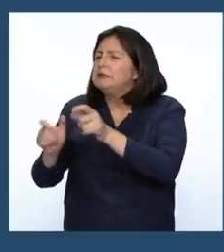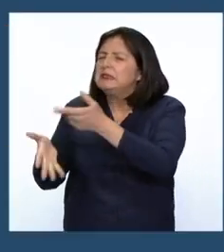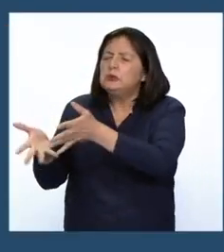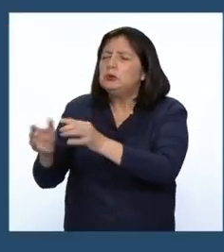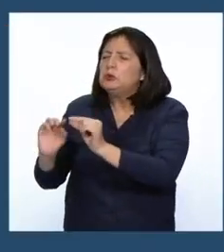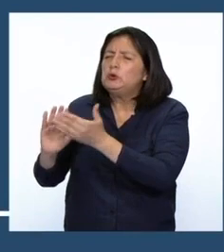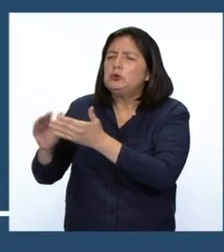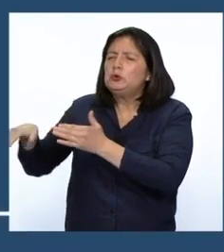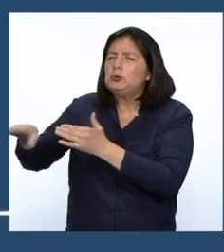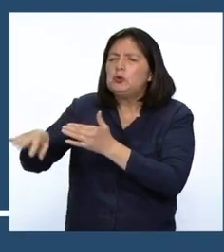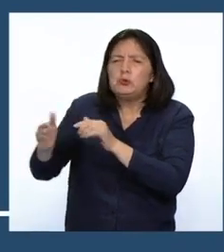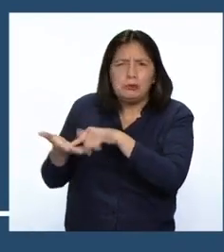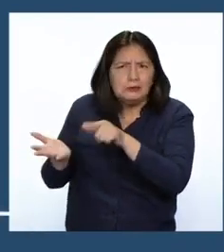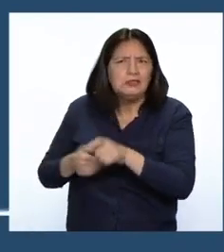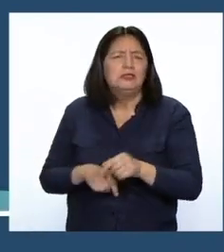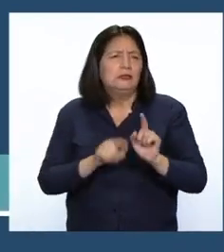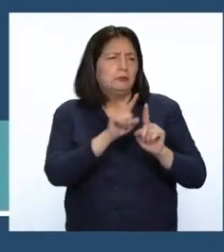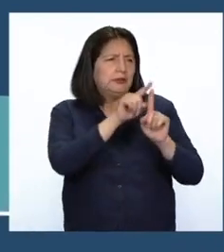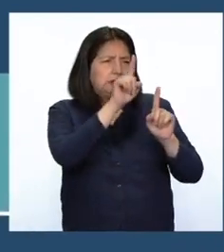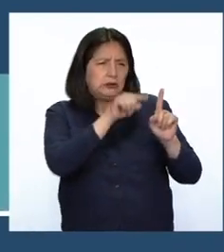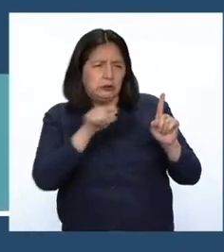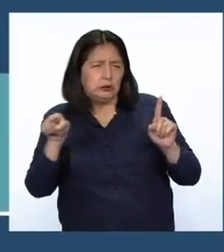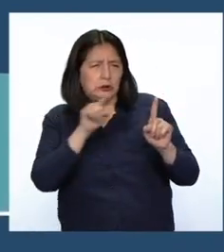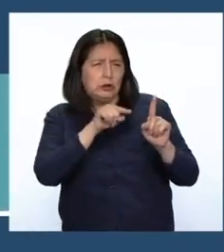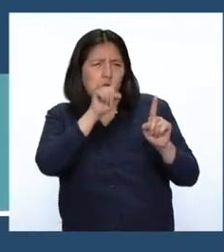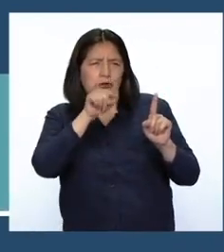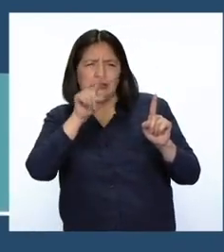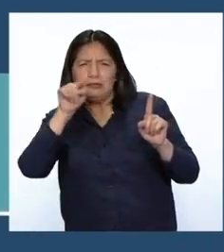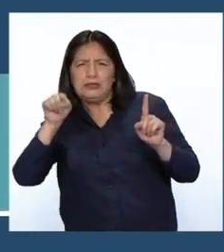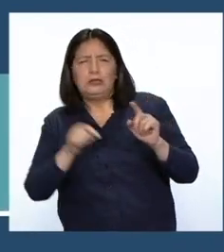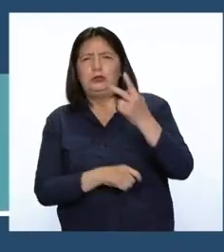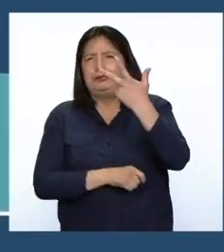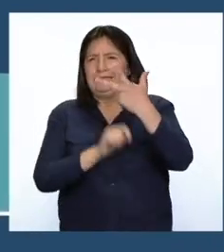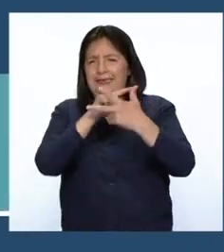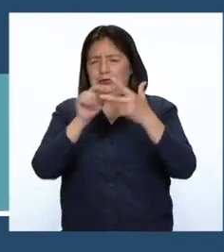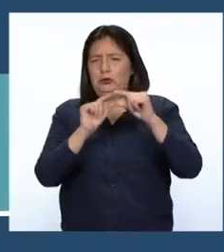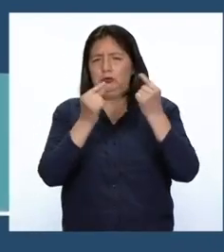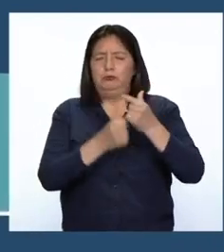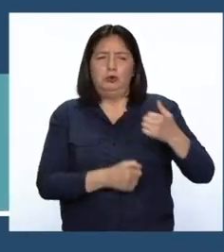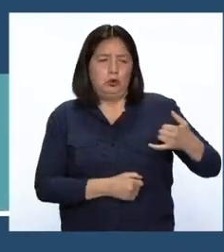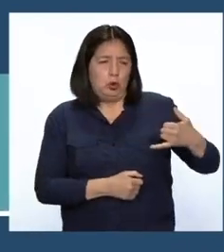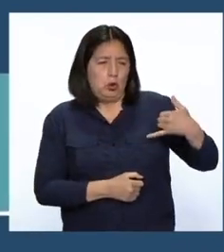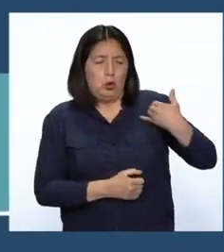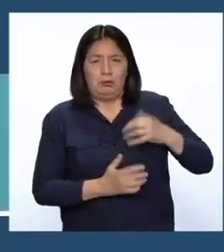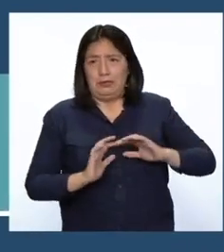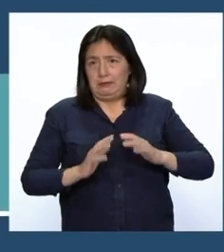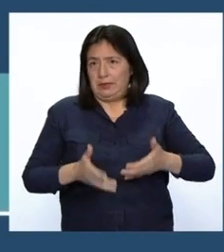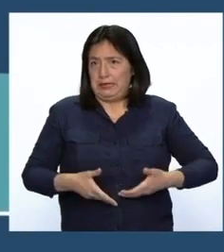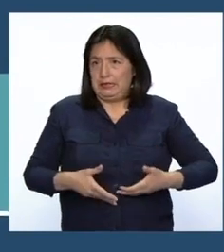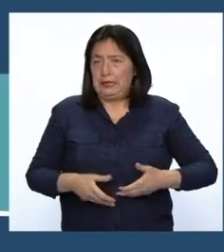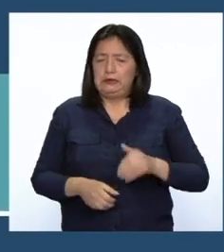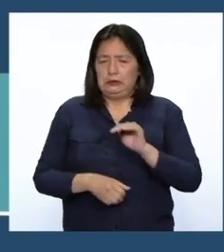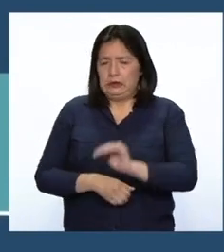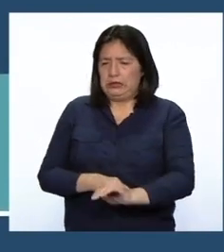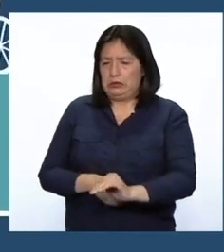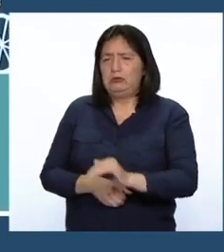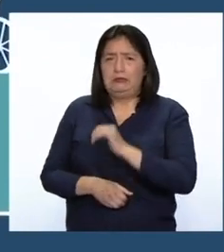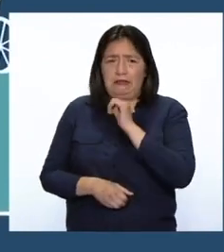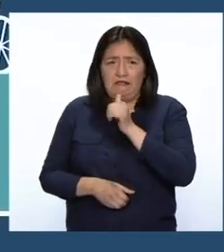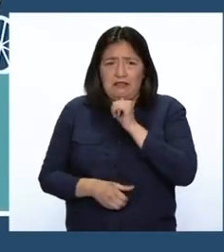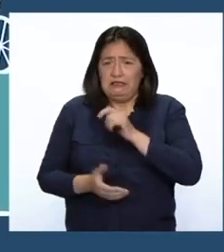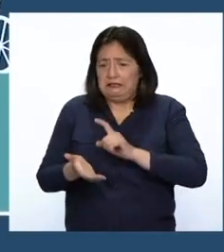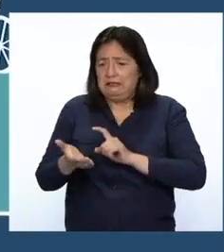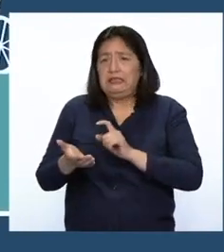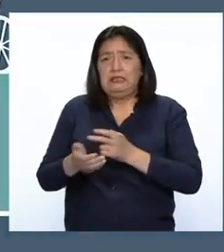indicadores relacionados a nutrición. Actualmente se han identificado tres grupos. Adolescentes embarazadas, niños con desnutrición y